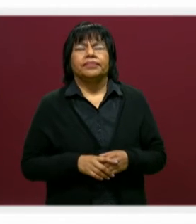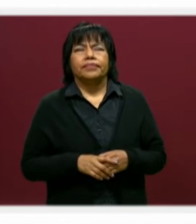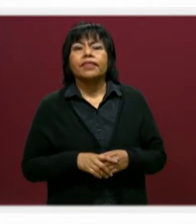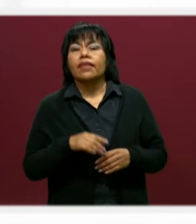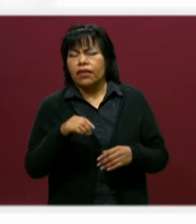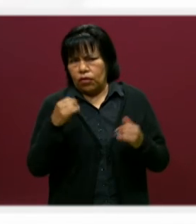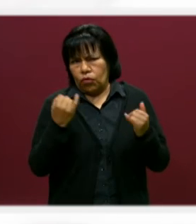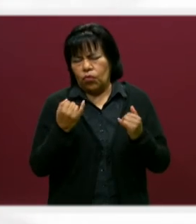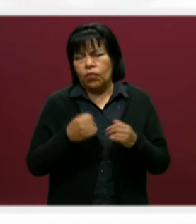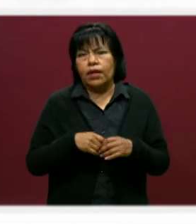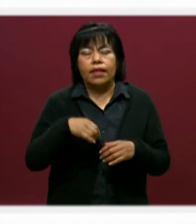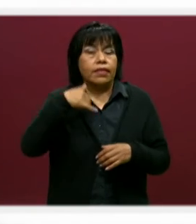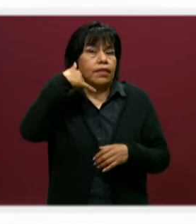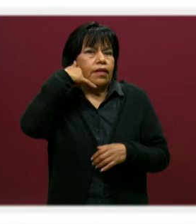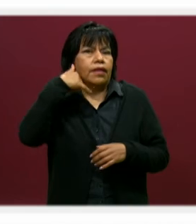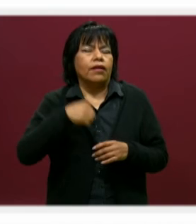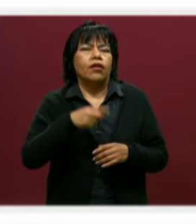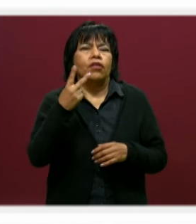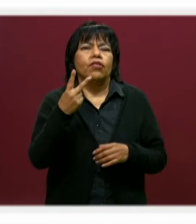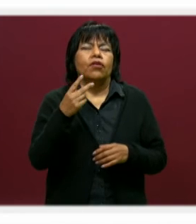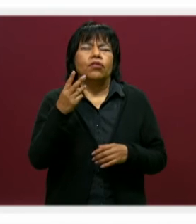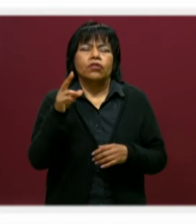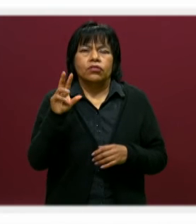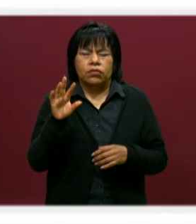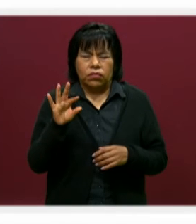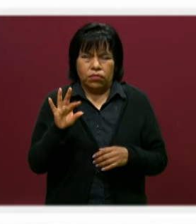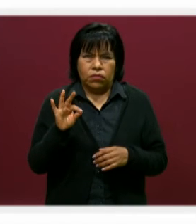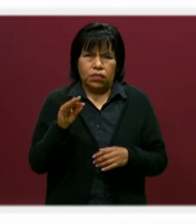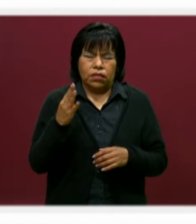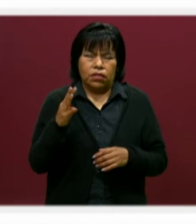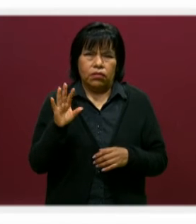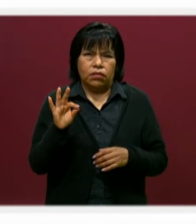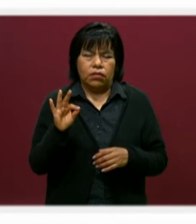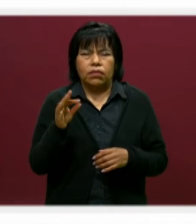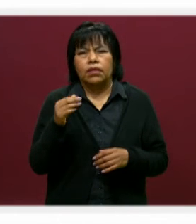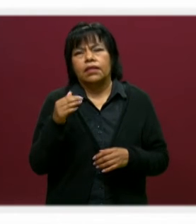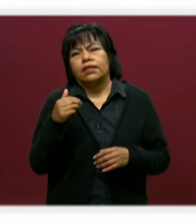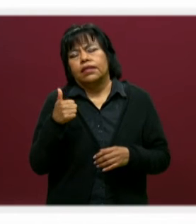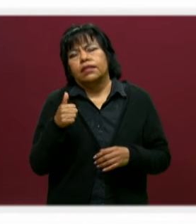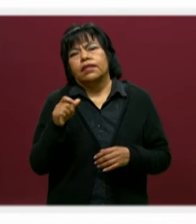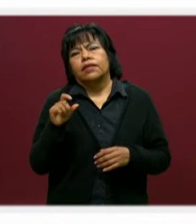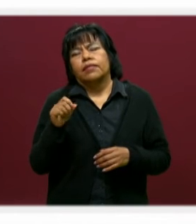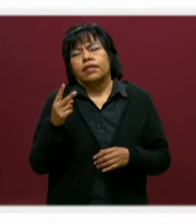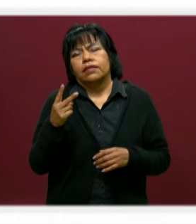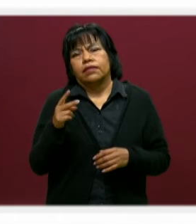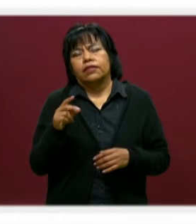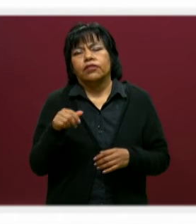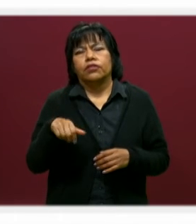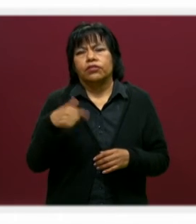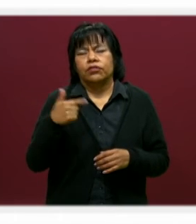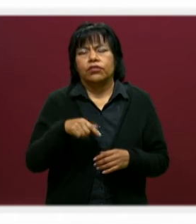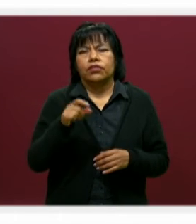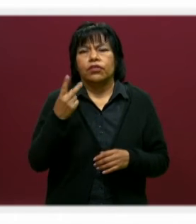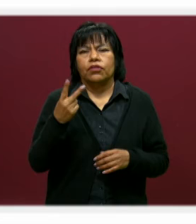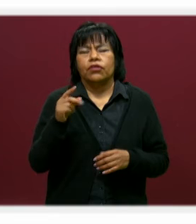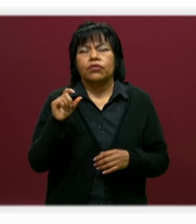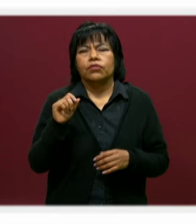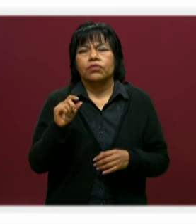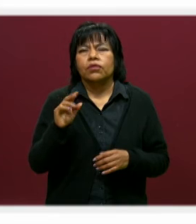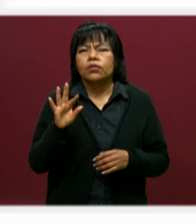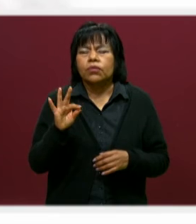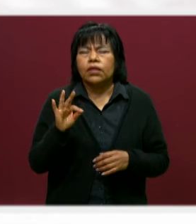También tenemos los teléfonos, 244-446-2212, 244